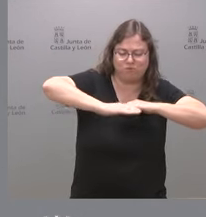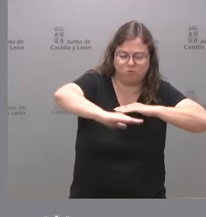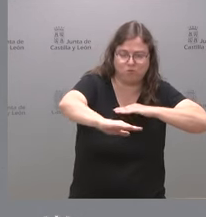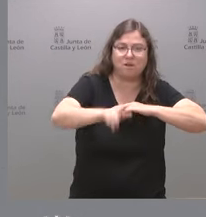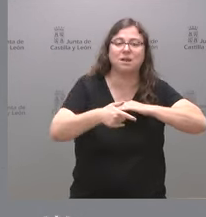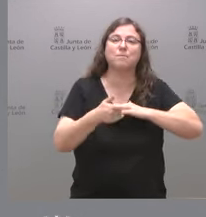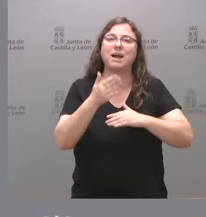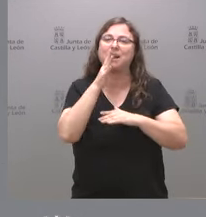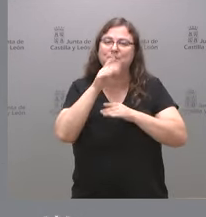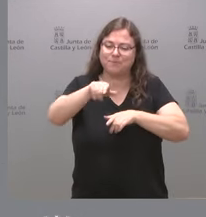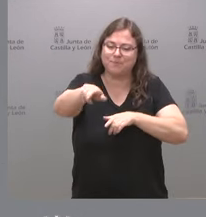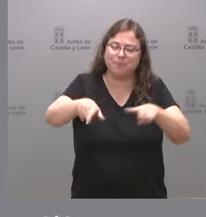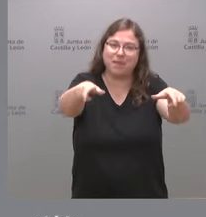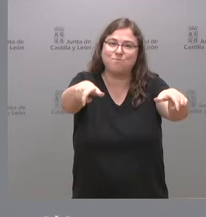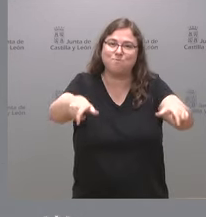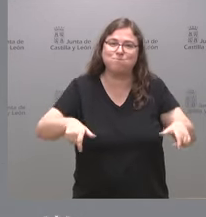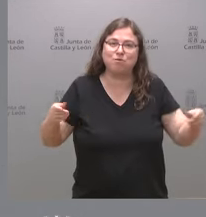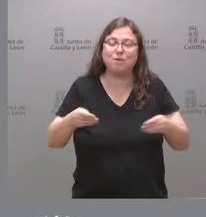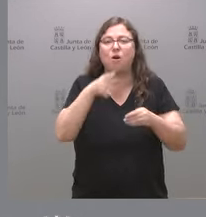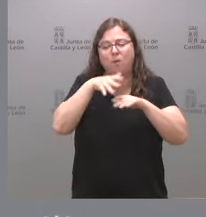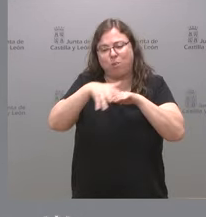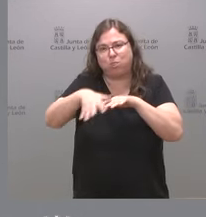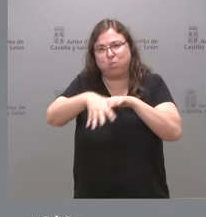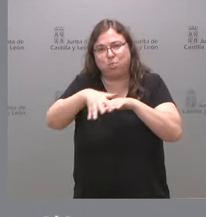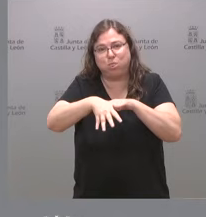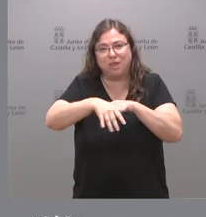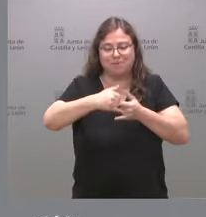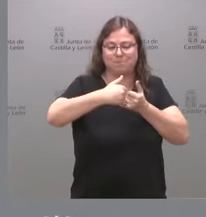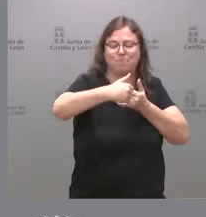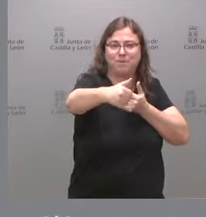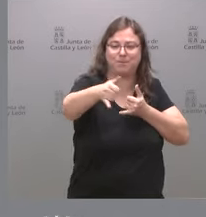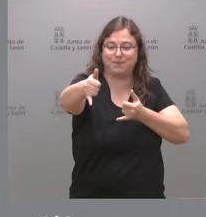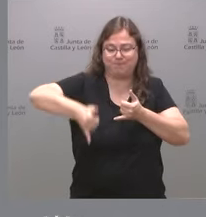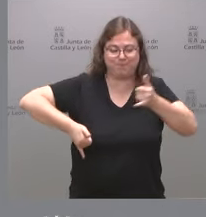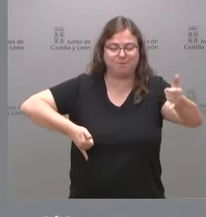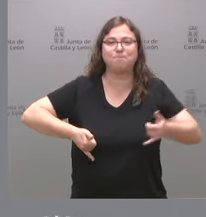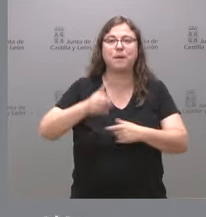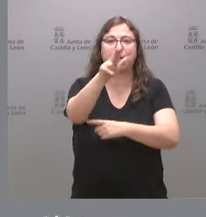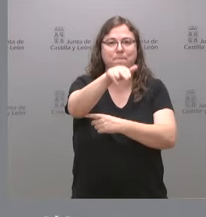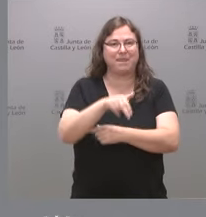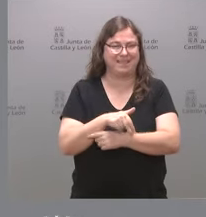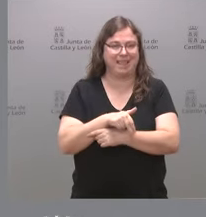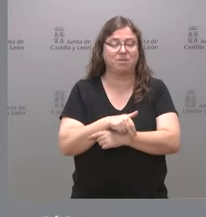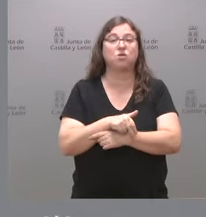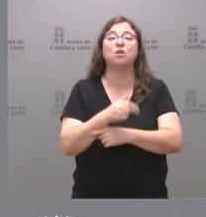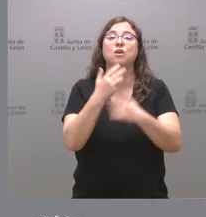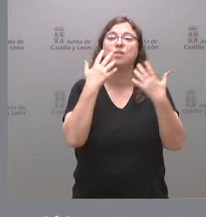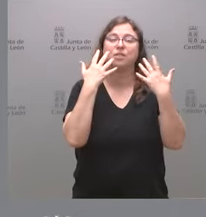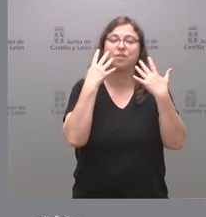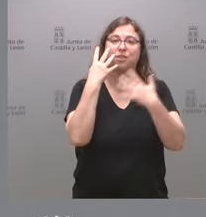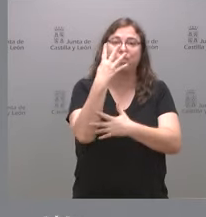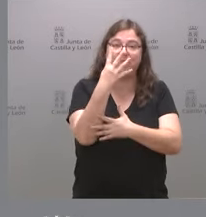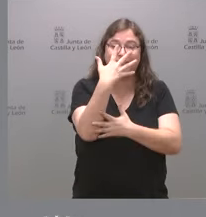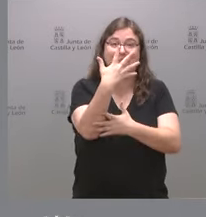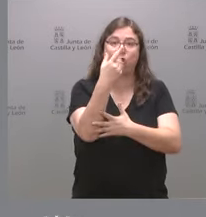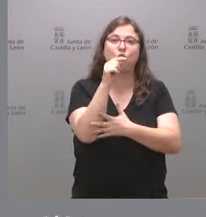el saneo de los blandones, la mejora del drenaje y el pintado de la señalización horizontal. Estamos hablando de 5,6 kilómetros de